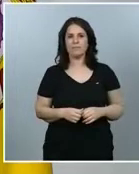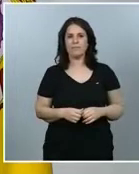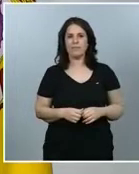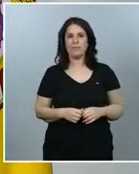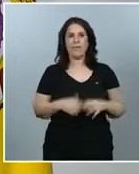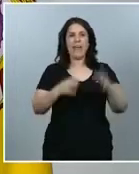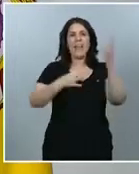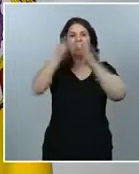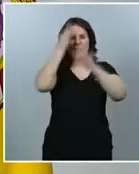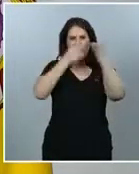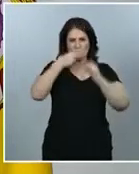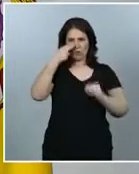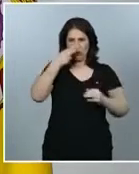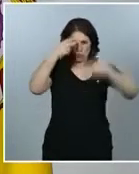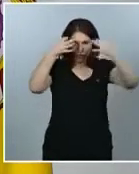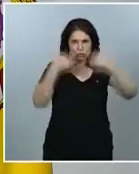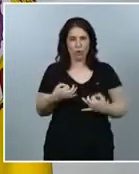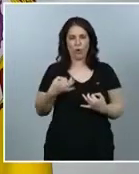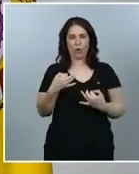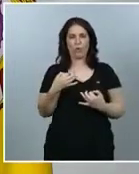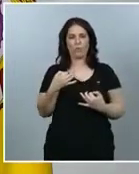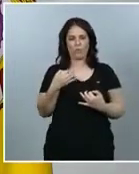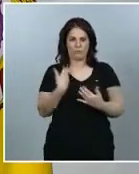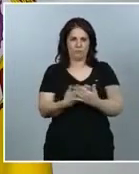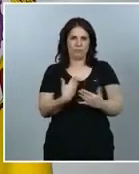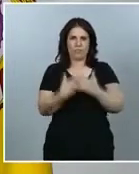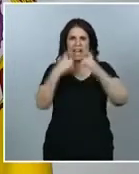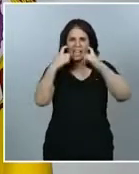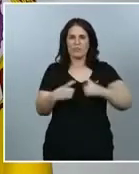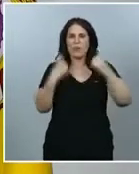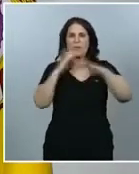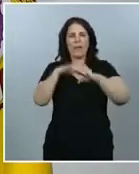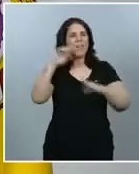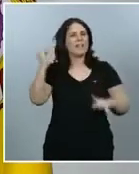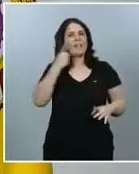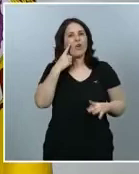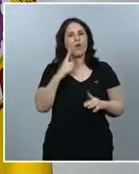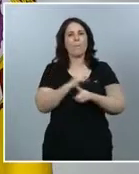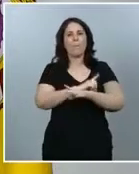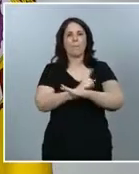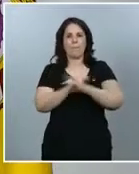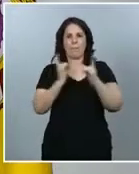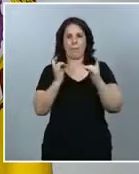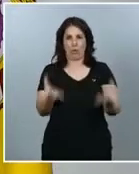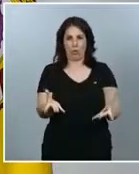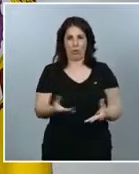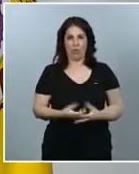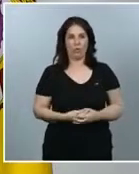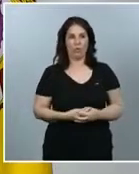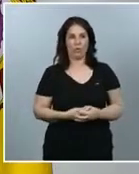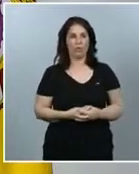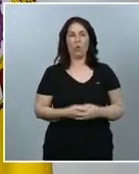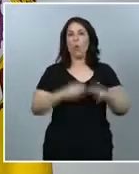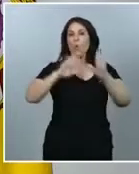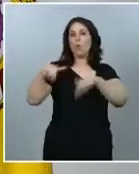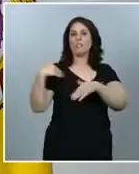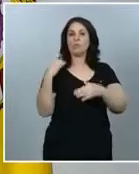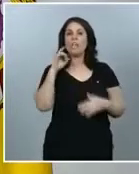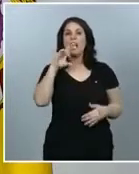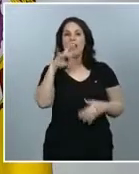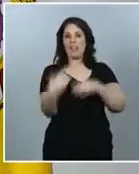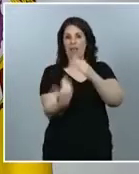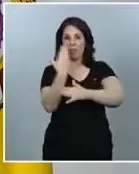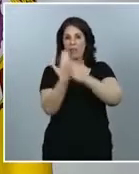refleja el esfuerzo que se está haciendo en la detección precoz. En los últimos 15 días en España